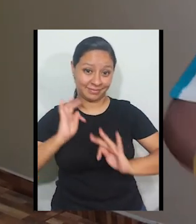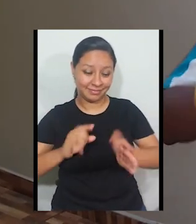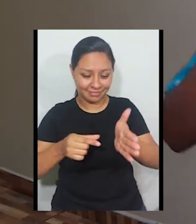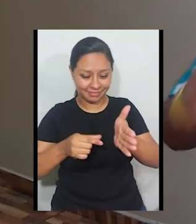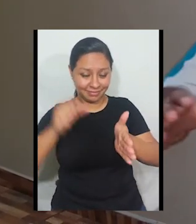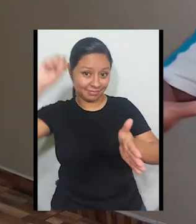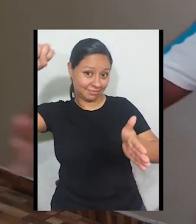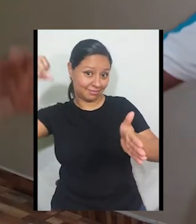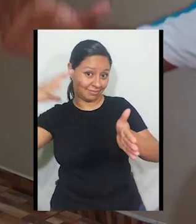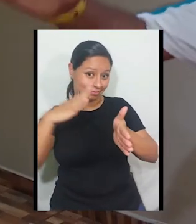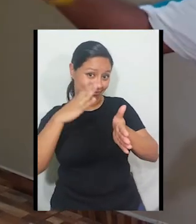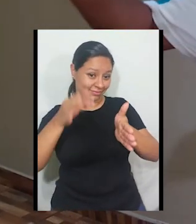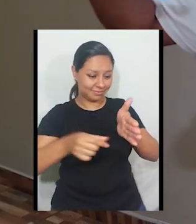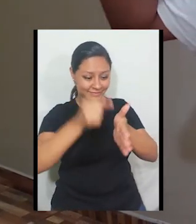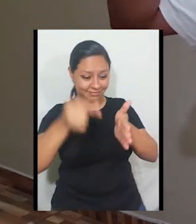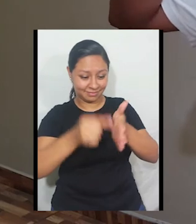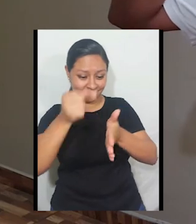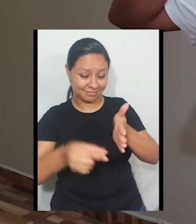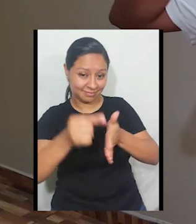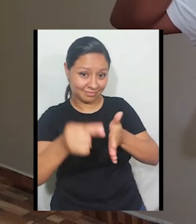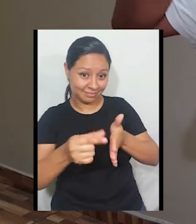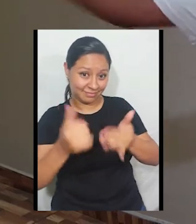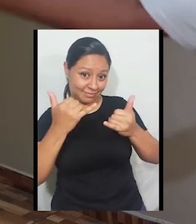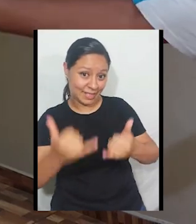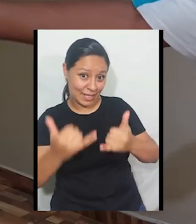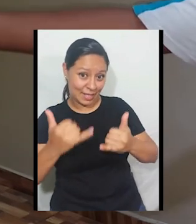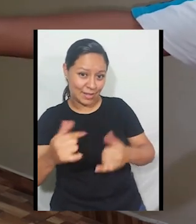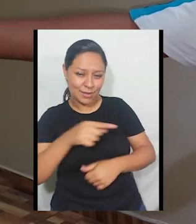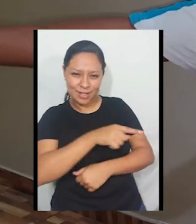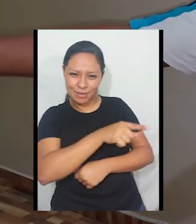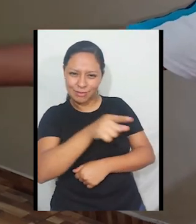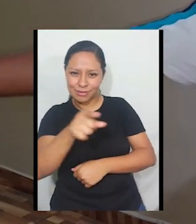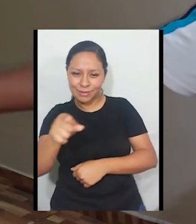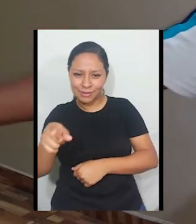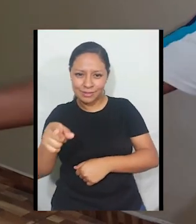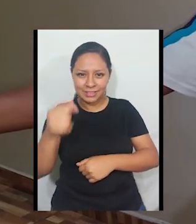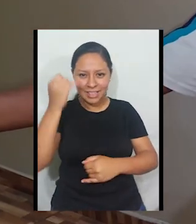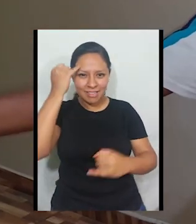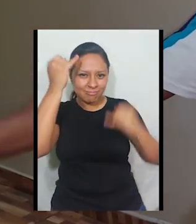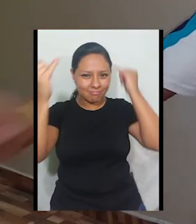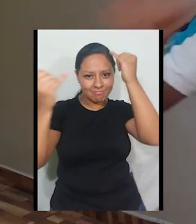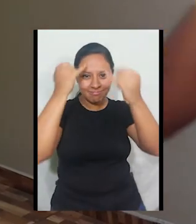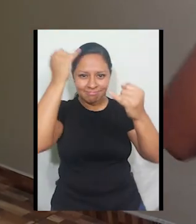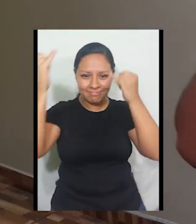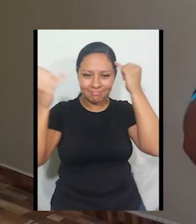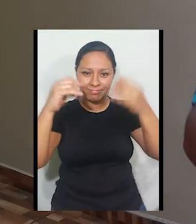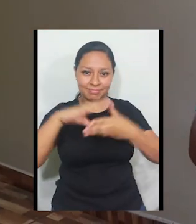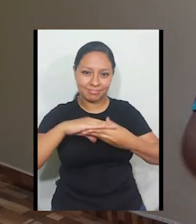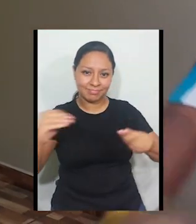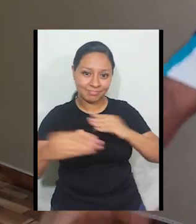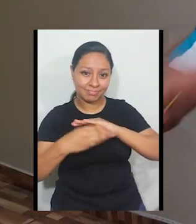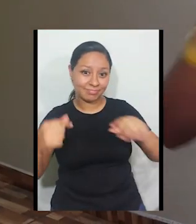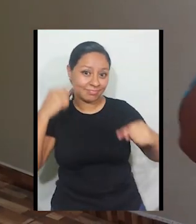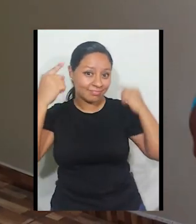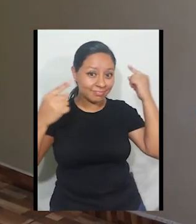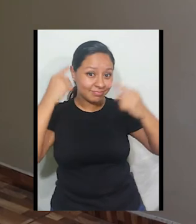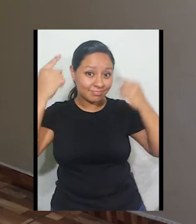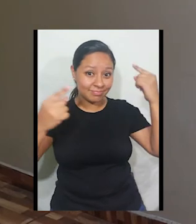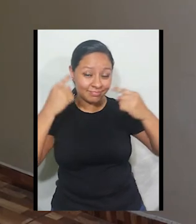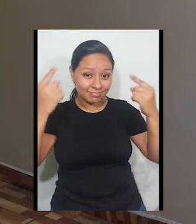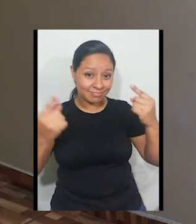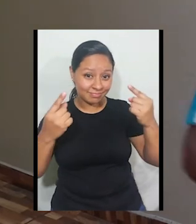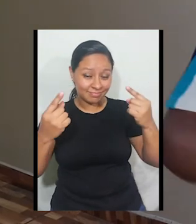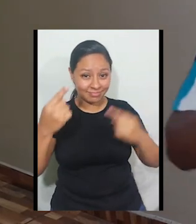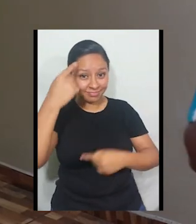y ahora solo queda que ustedes imaginen las historias más locas junto a su familia para